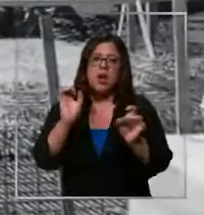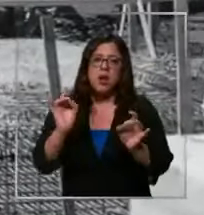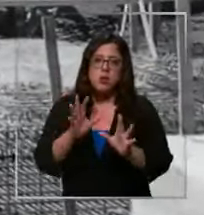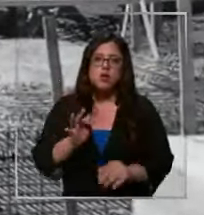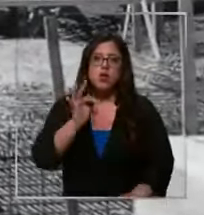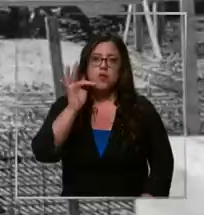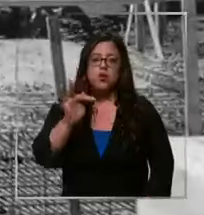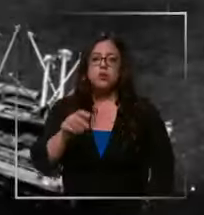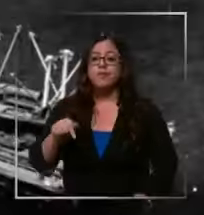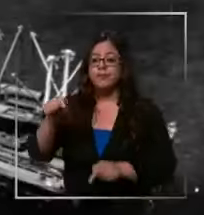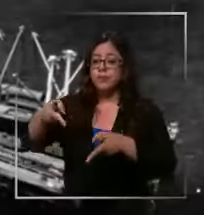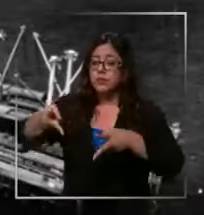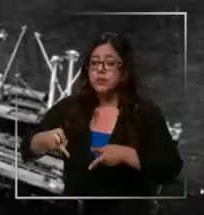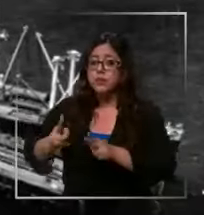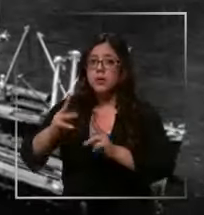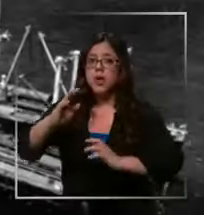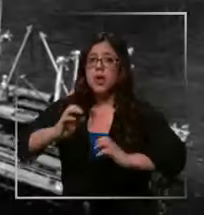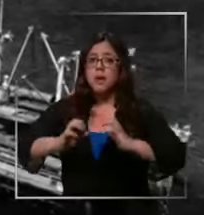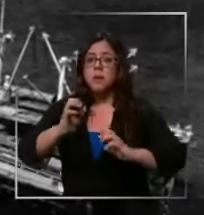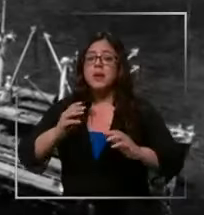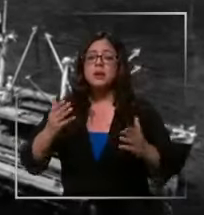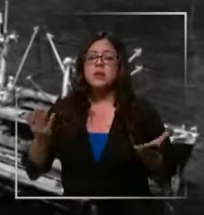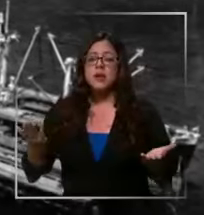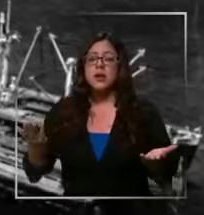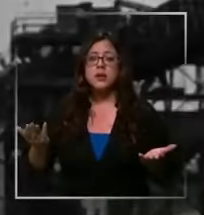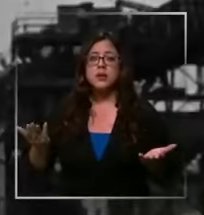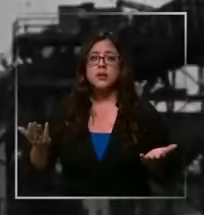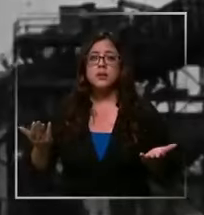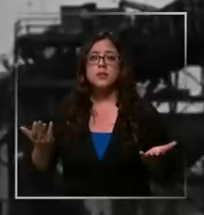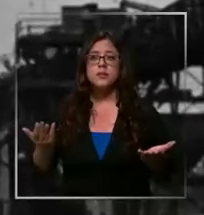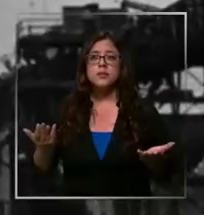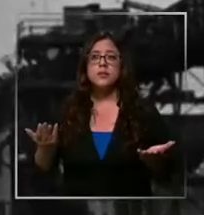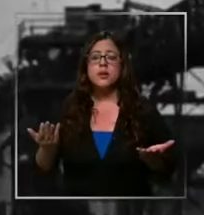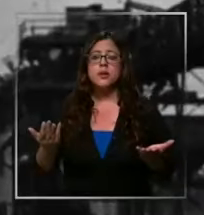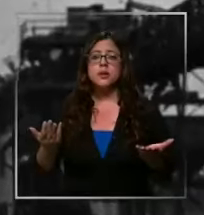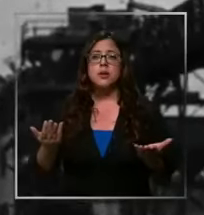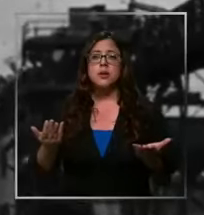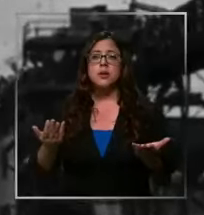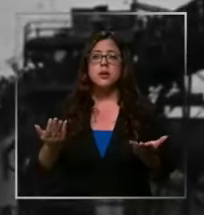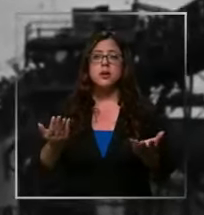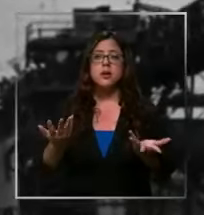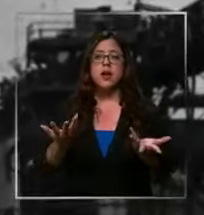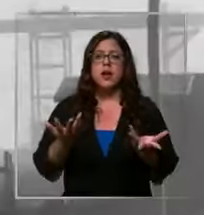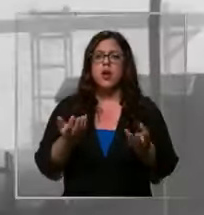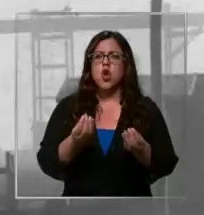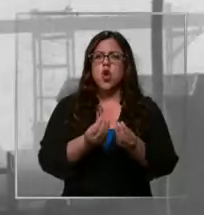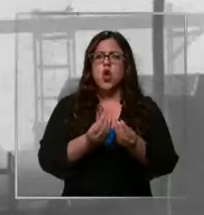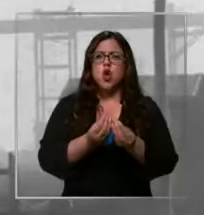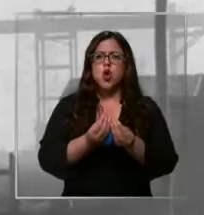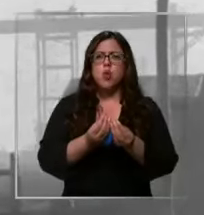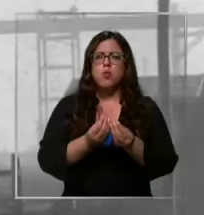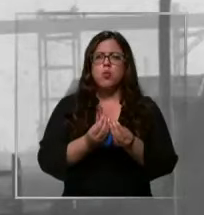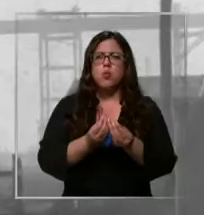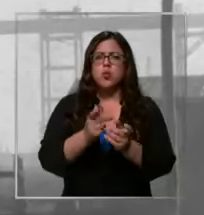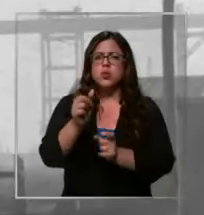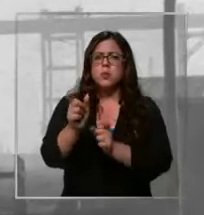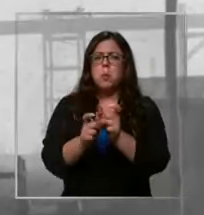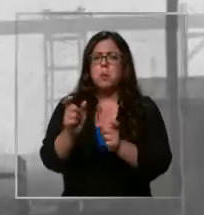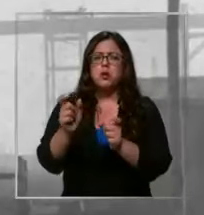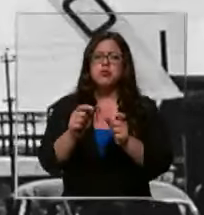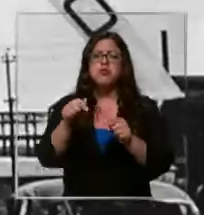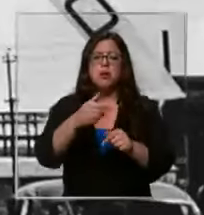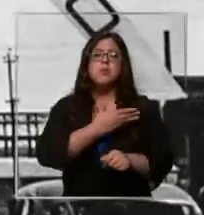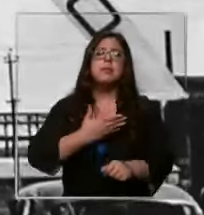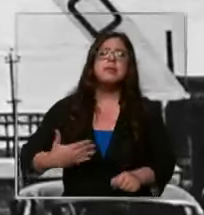Se inauguraba esta planta con mucha pompa y una ceremonia a la cual la asistió el presidente de la